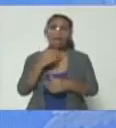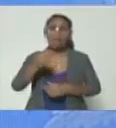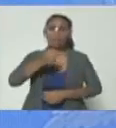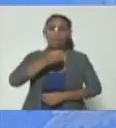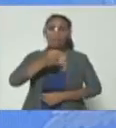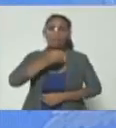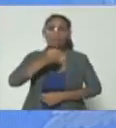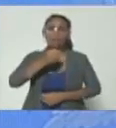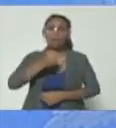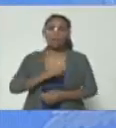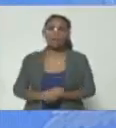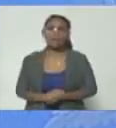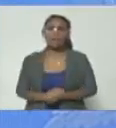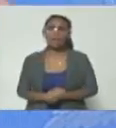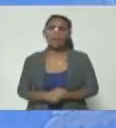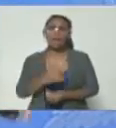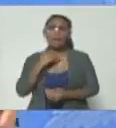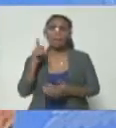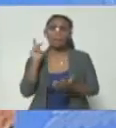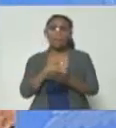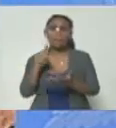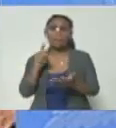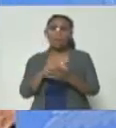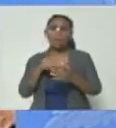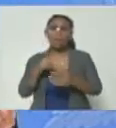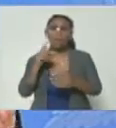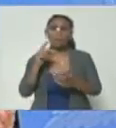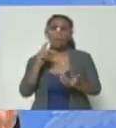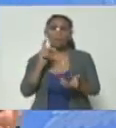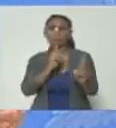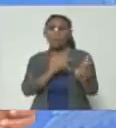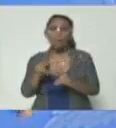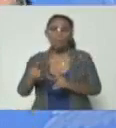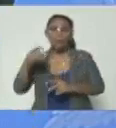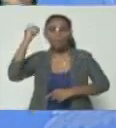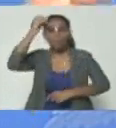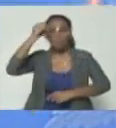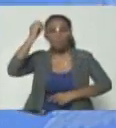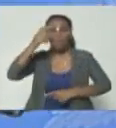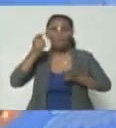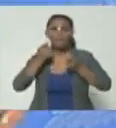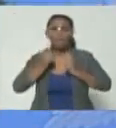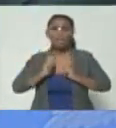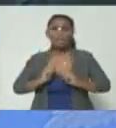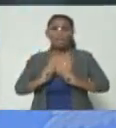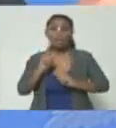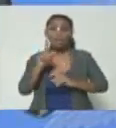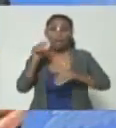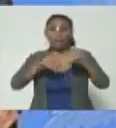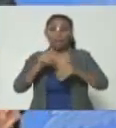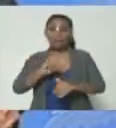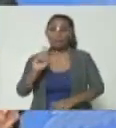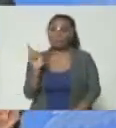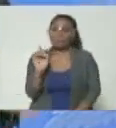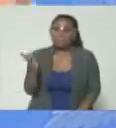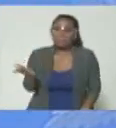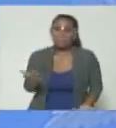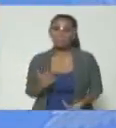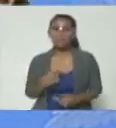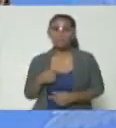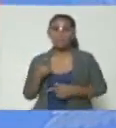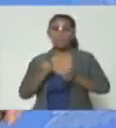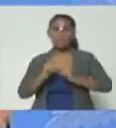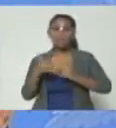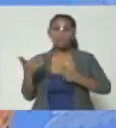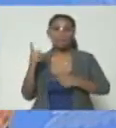prensa alguna intervención en un programa de opinión o tiene intenciones de ir a unas elecciones no la intención era